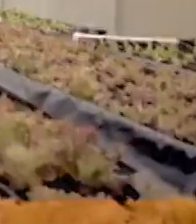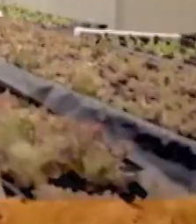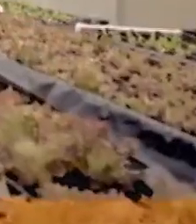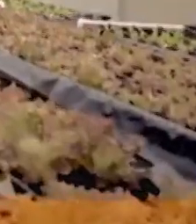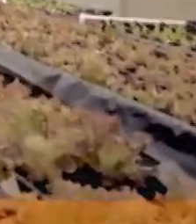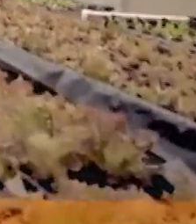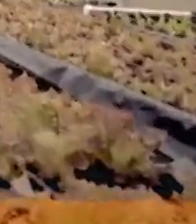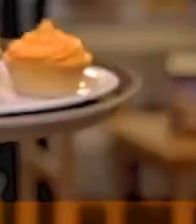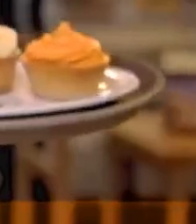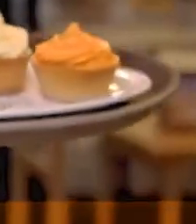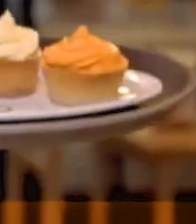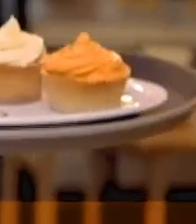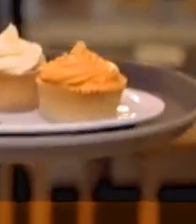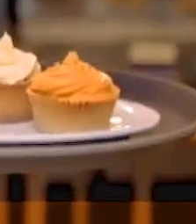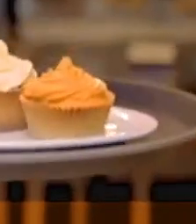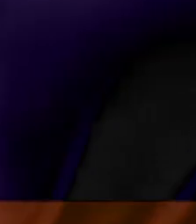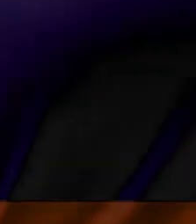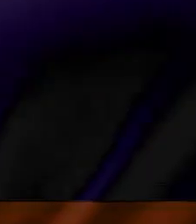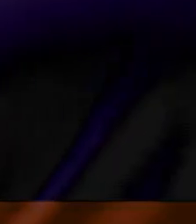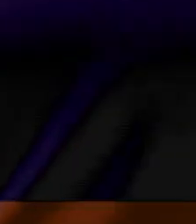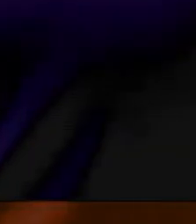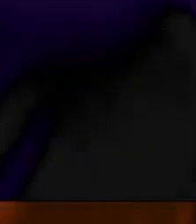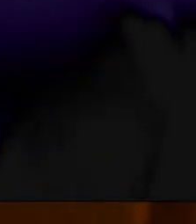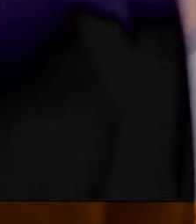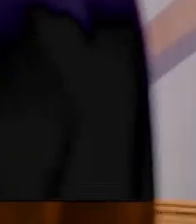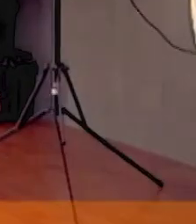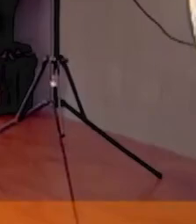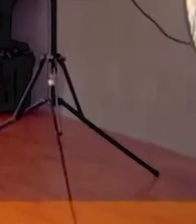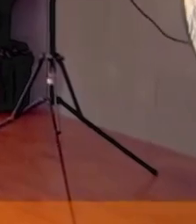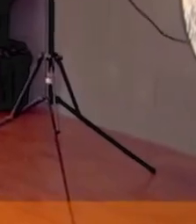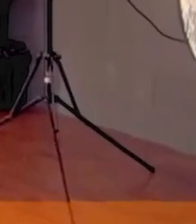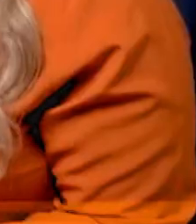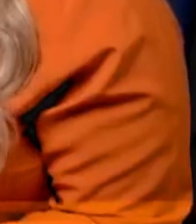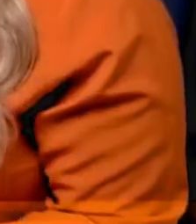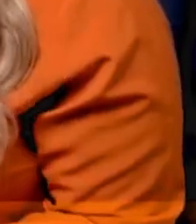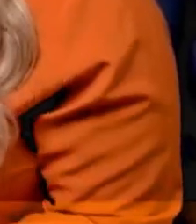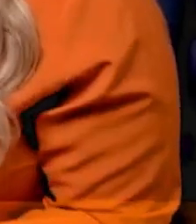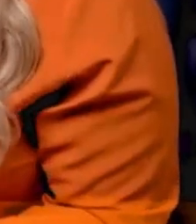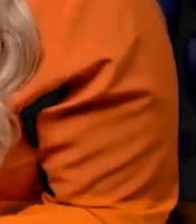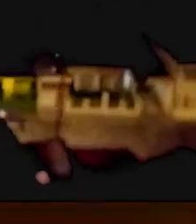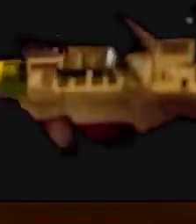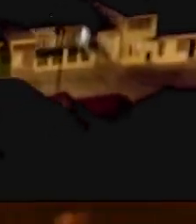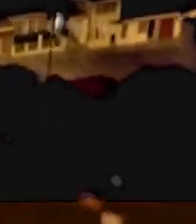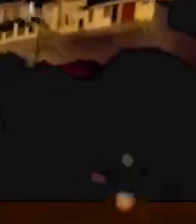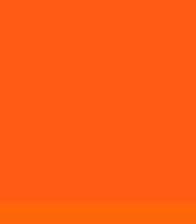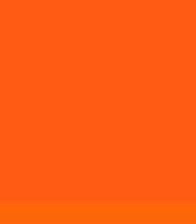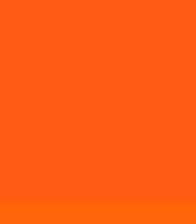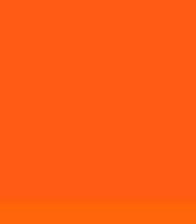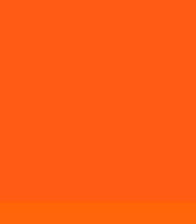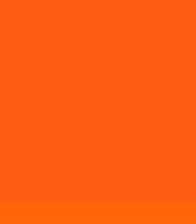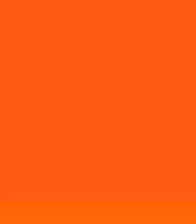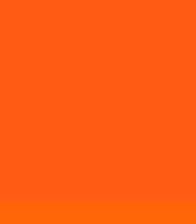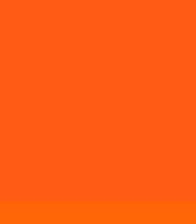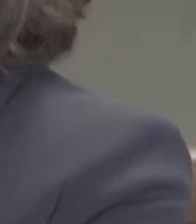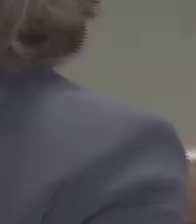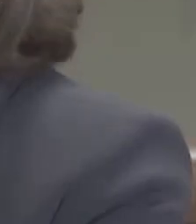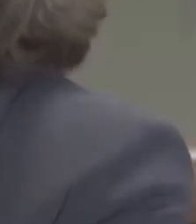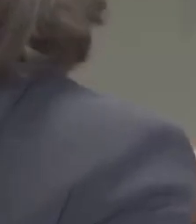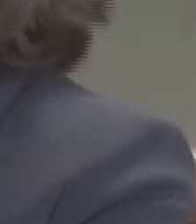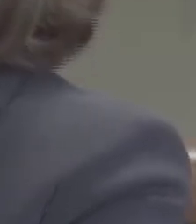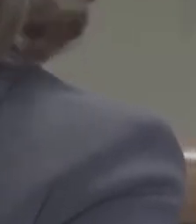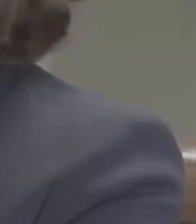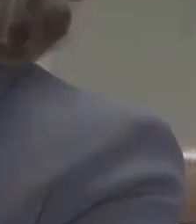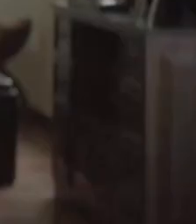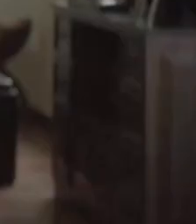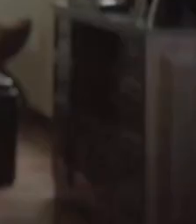creando oportunidades de trabajo. Nosotros sí somos diferentes. Banco Popular y de Desarrollo Comunal. Construimos bienestar. Aquel